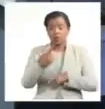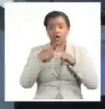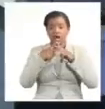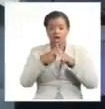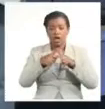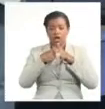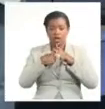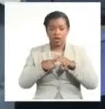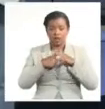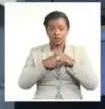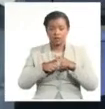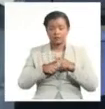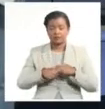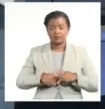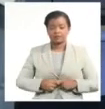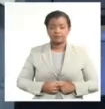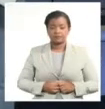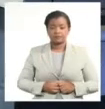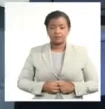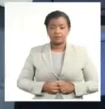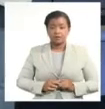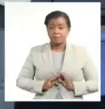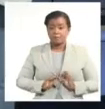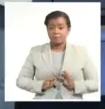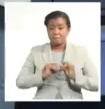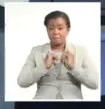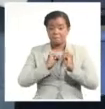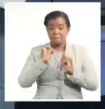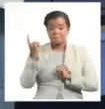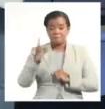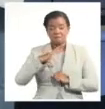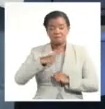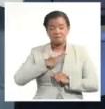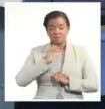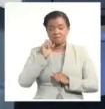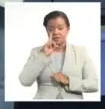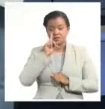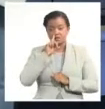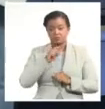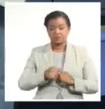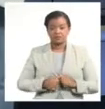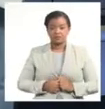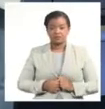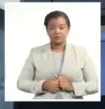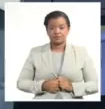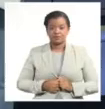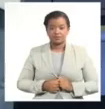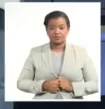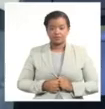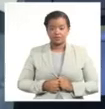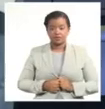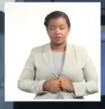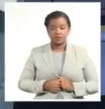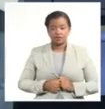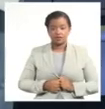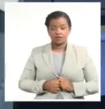diferentes termoeléctricas. Y de esta forma estoy poniendo punto final a las breves nacionales. Ahora continuamos con el segmento del tiempo.